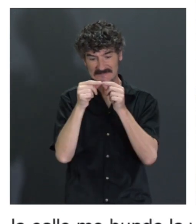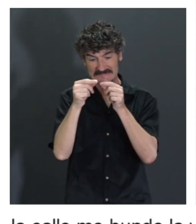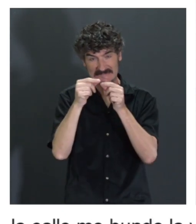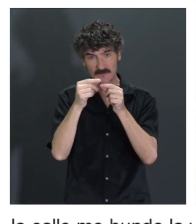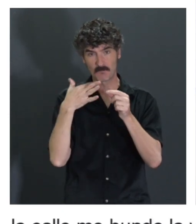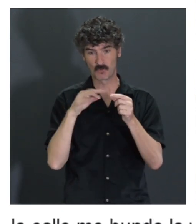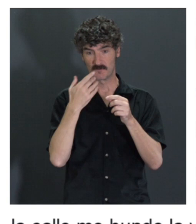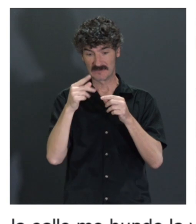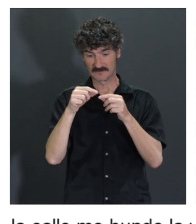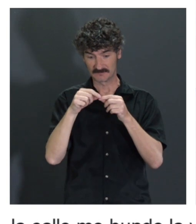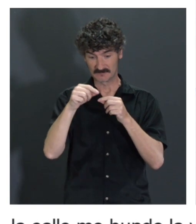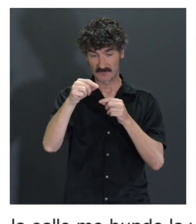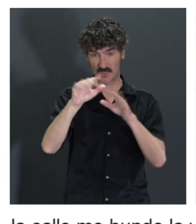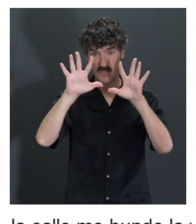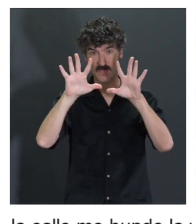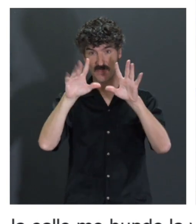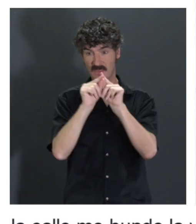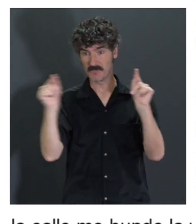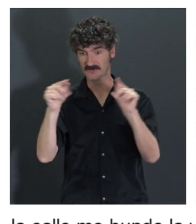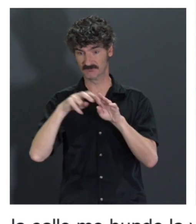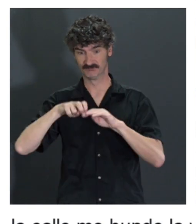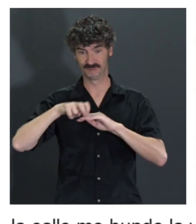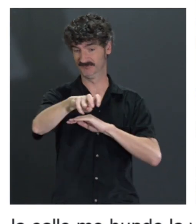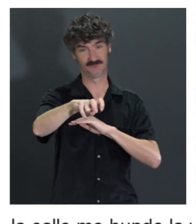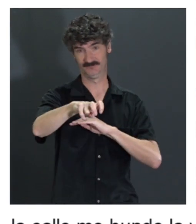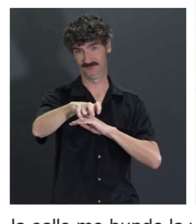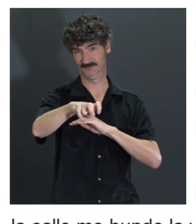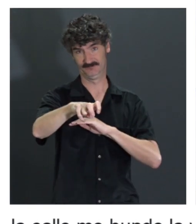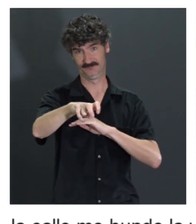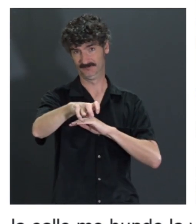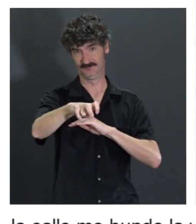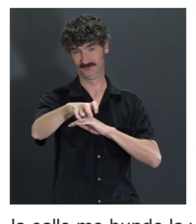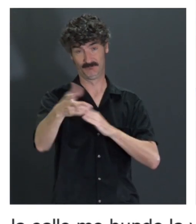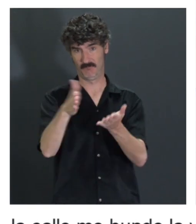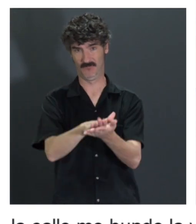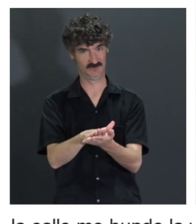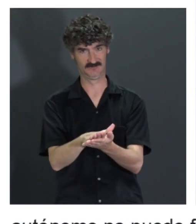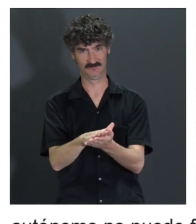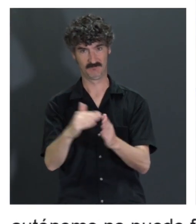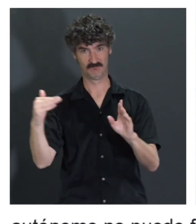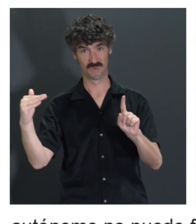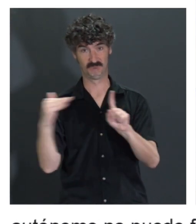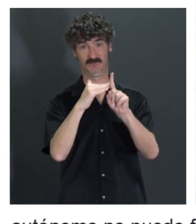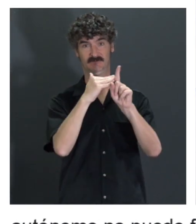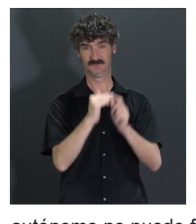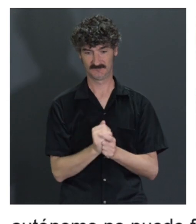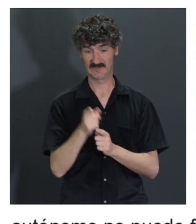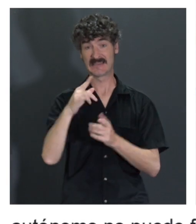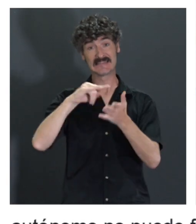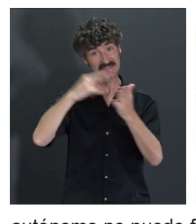y tenga un margen de error de más o menos 10 metros, adiós ancianita. Entonces, este tipo de tecnologías